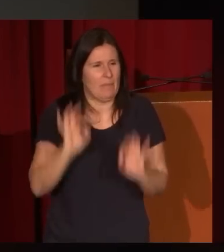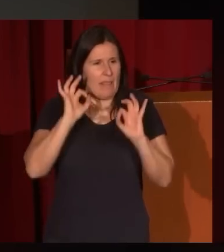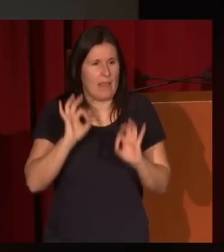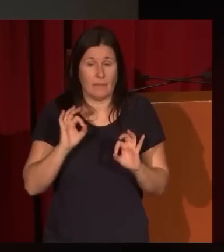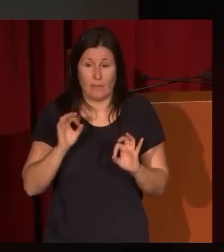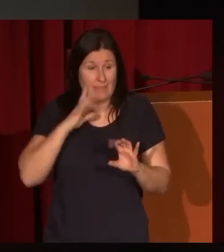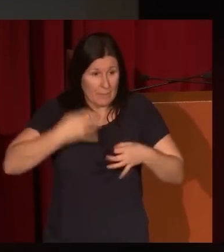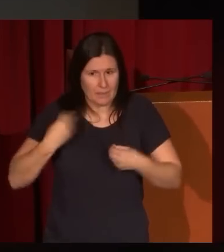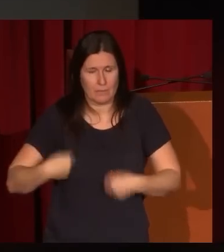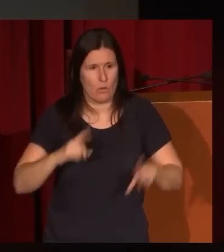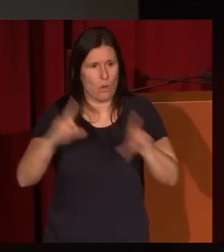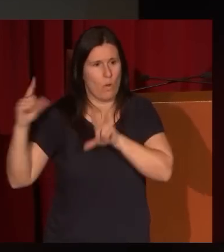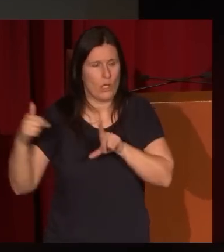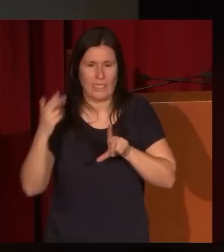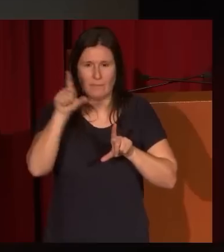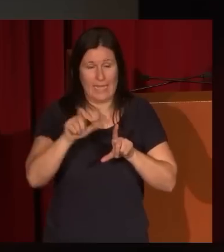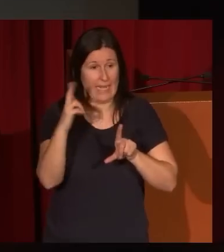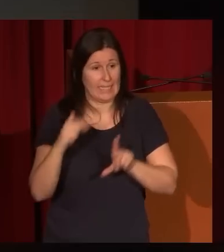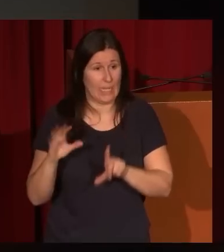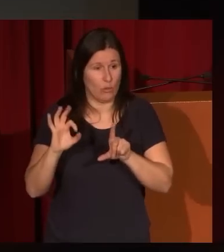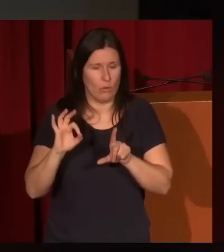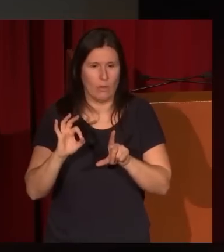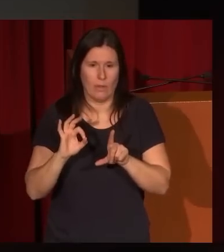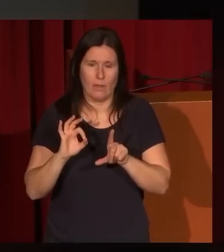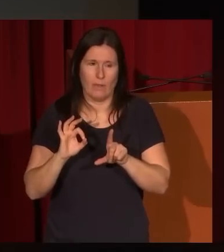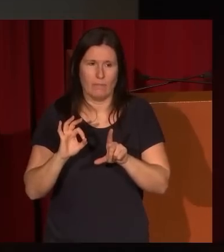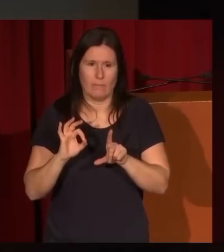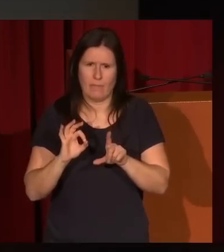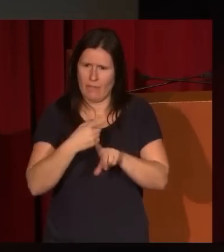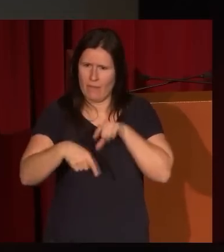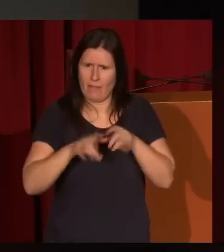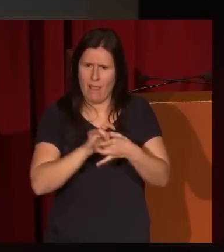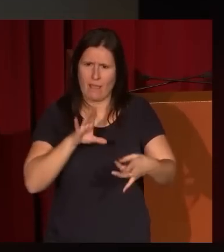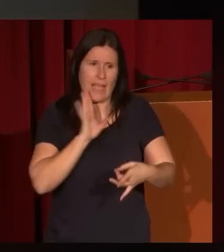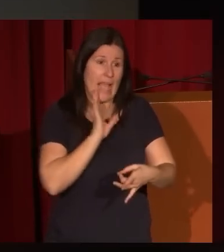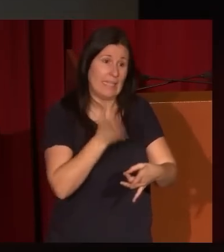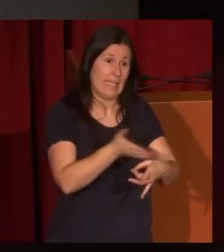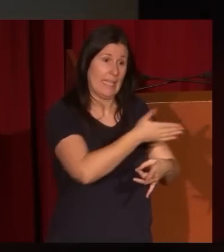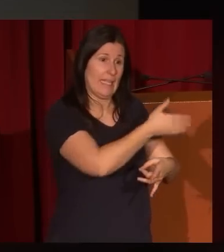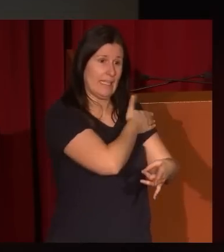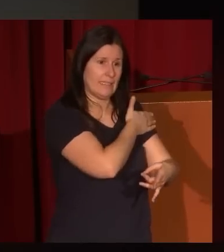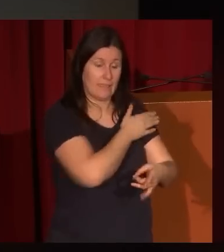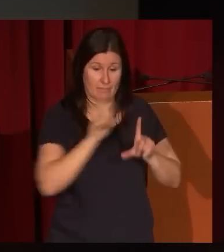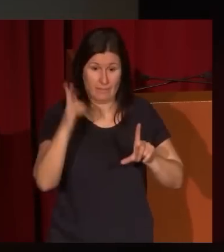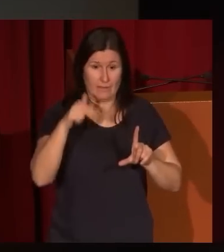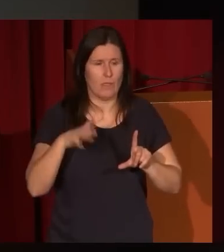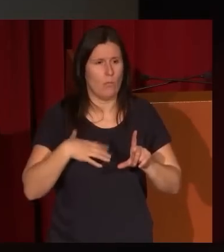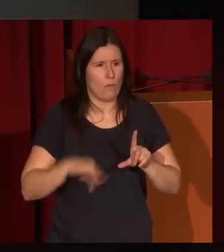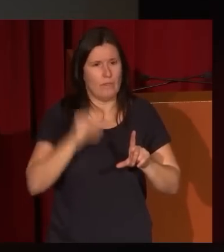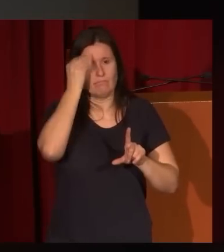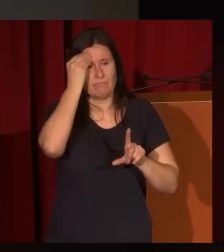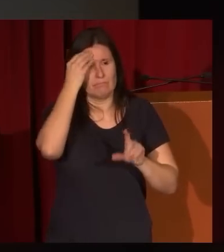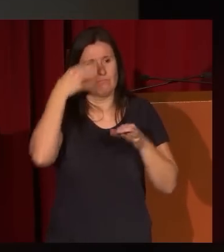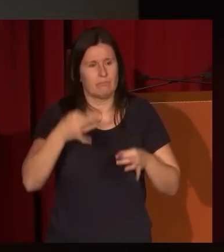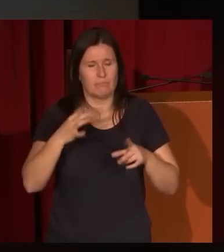este cuadro, este retrato, al contrario de lo que hemos visto hasta ahora, puede pasar perfectamente por una de las